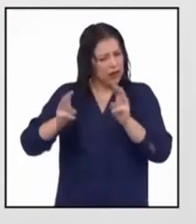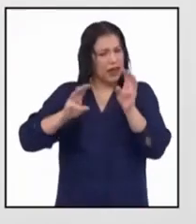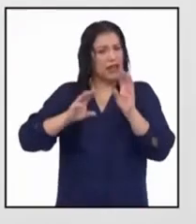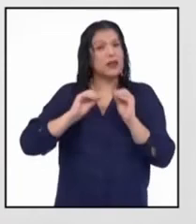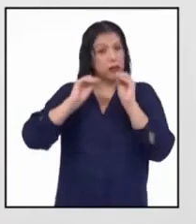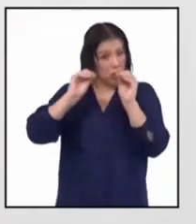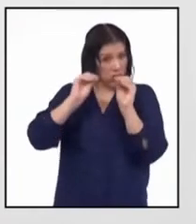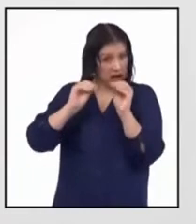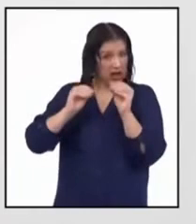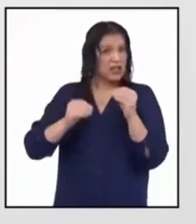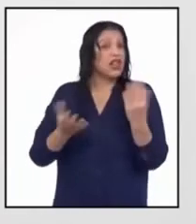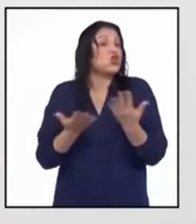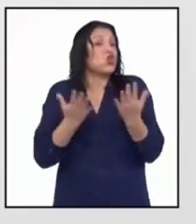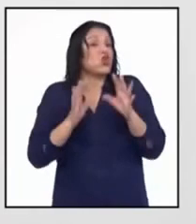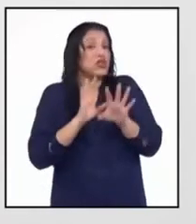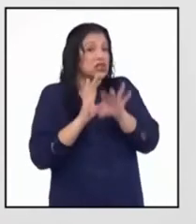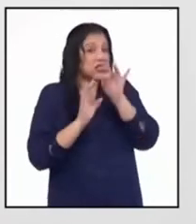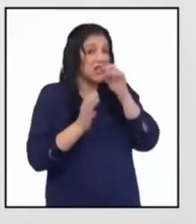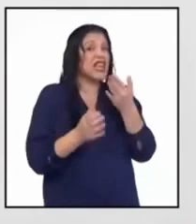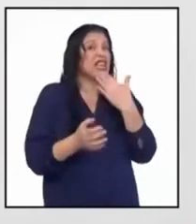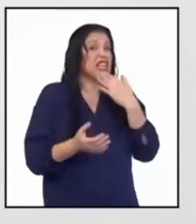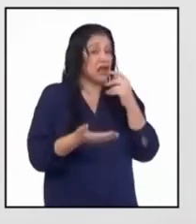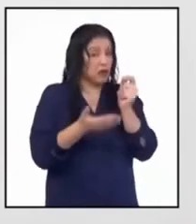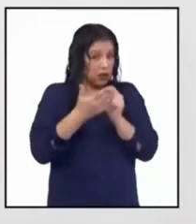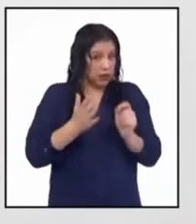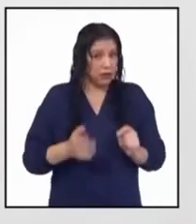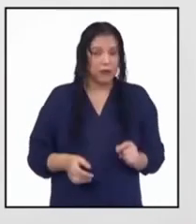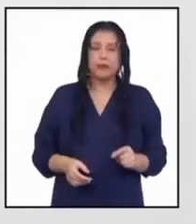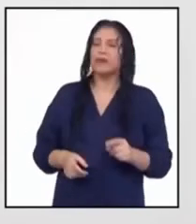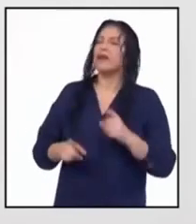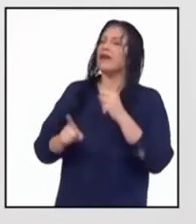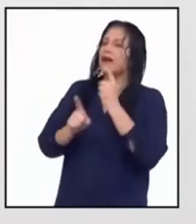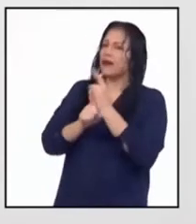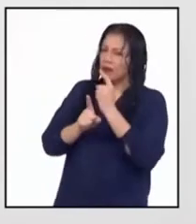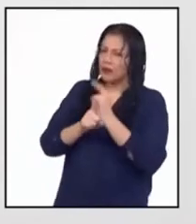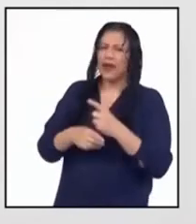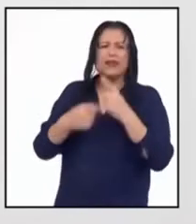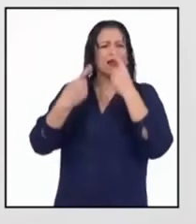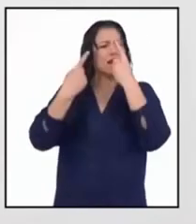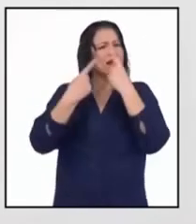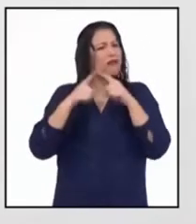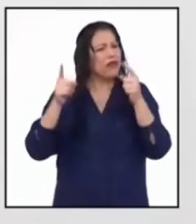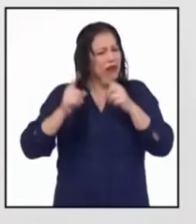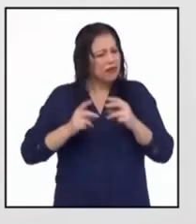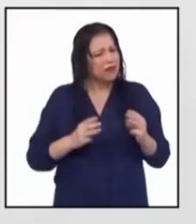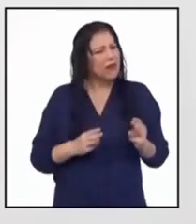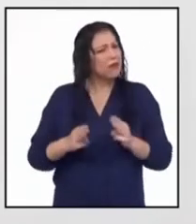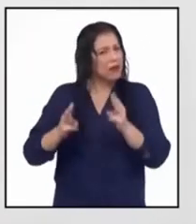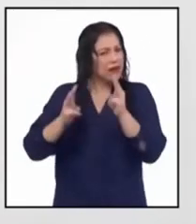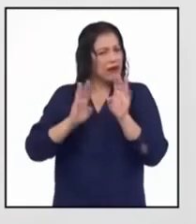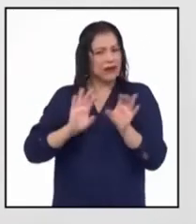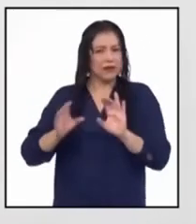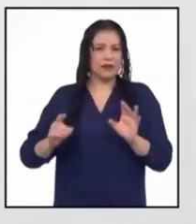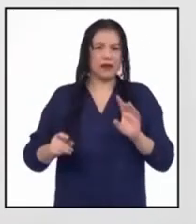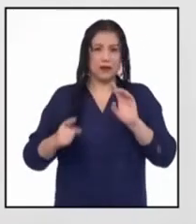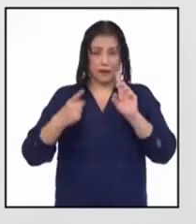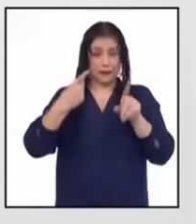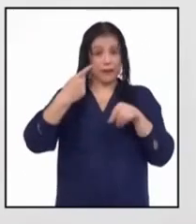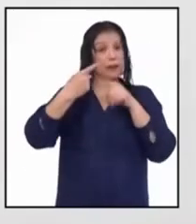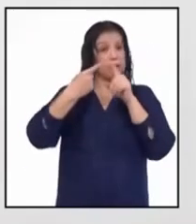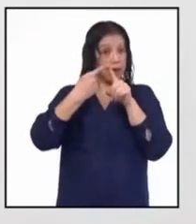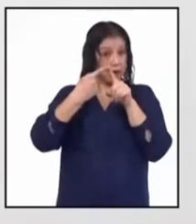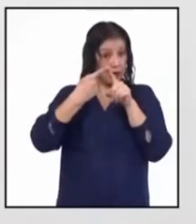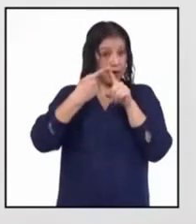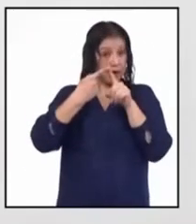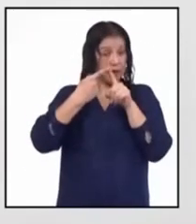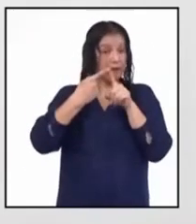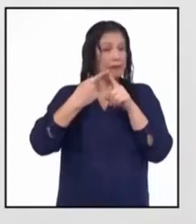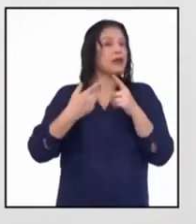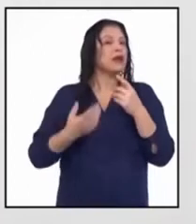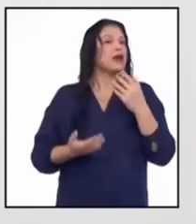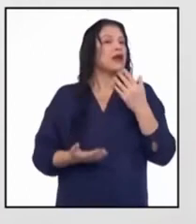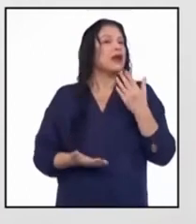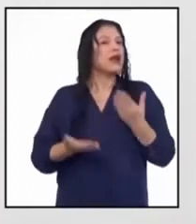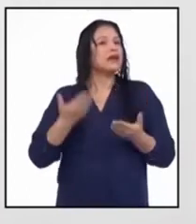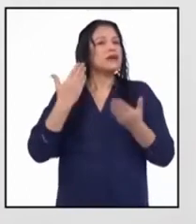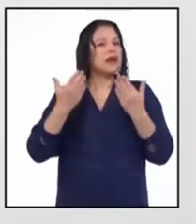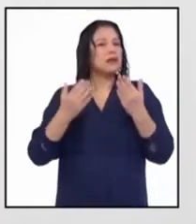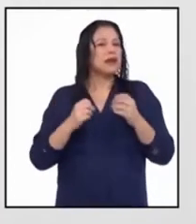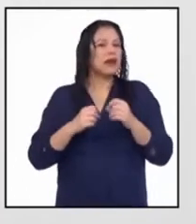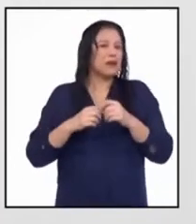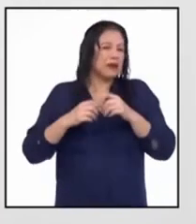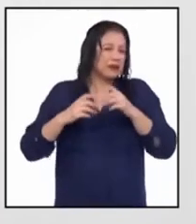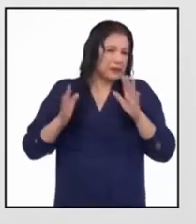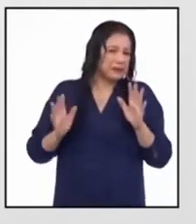Correcto, Stephanie. Como vimos, había varias formas de hacerlo. La primera es quizás la más